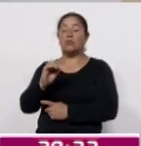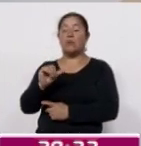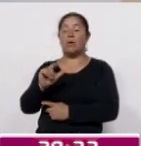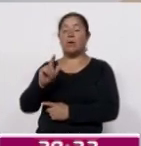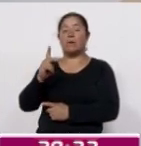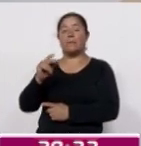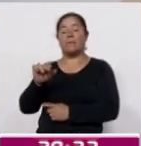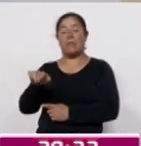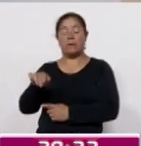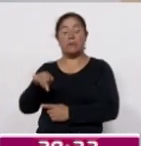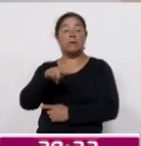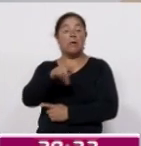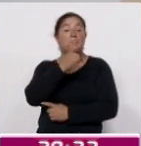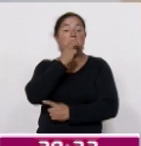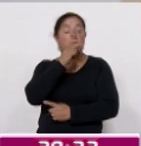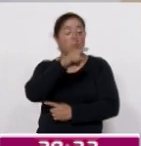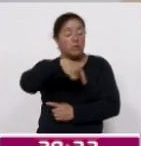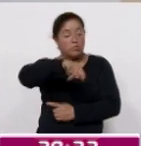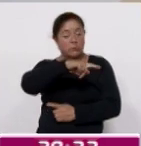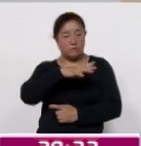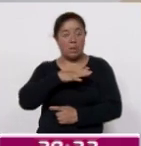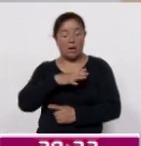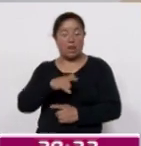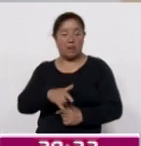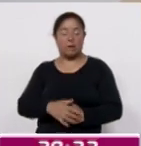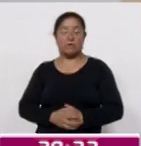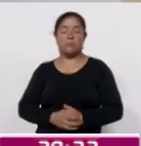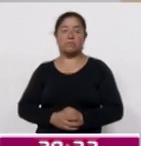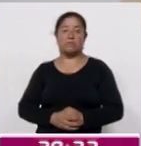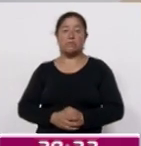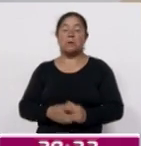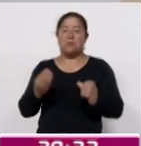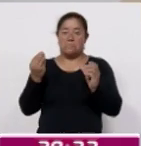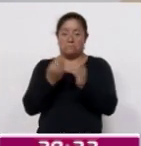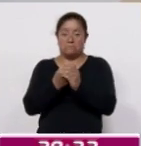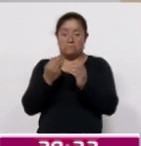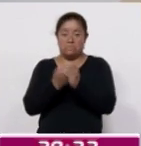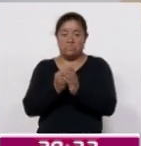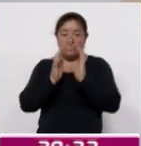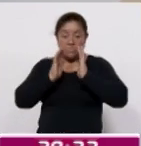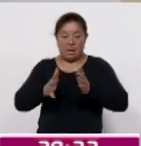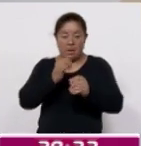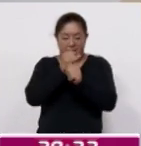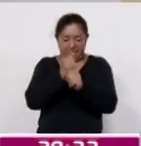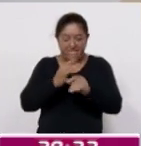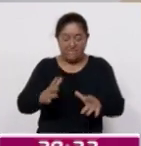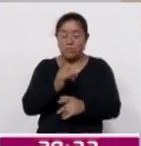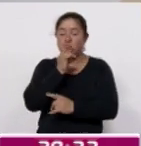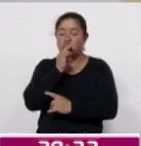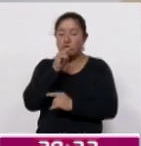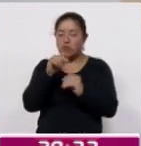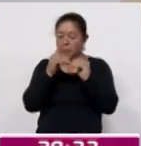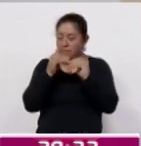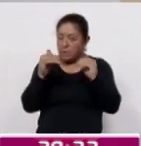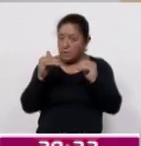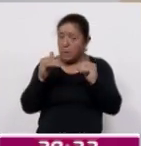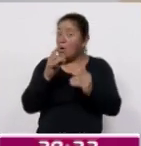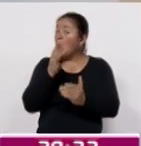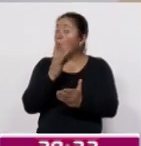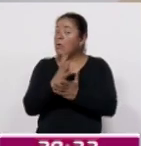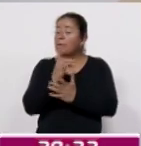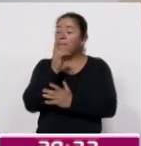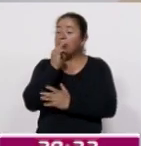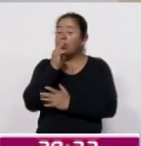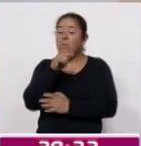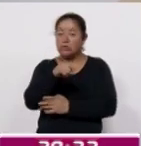Los policías que están capacitados en informe policial homologado, sólo los policías